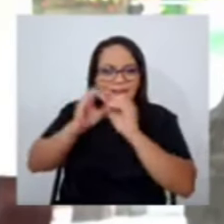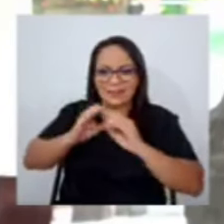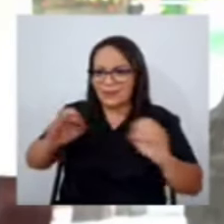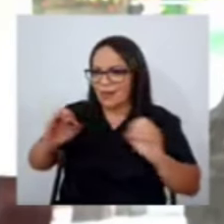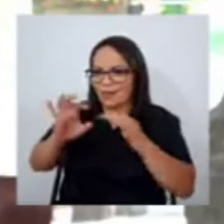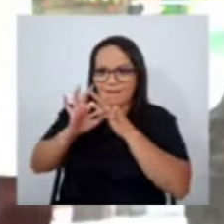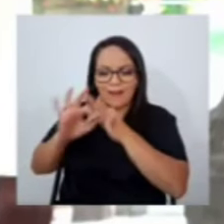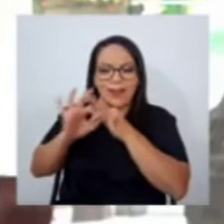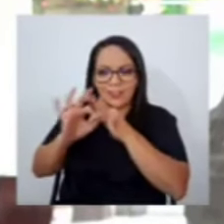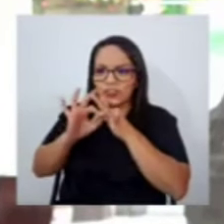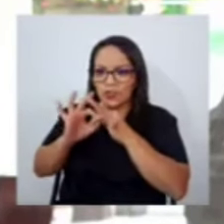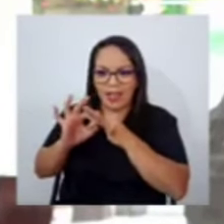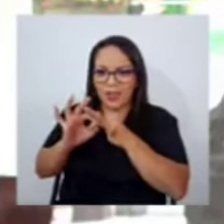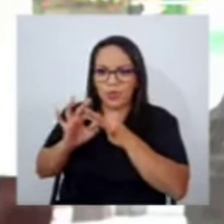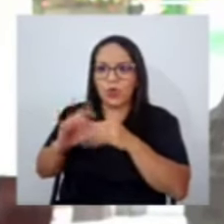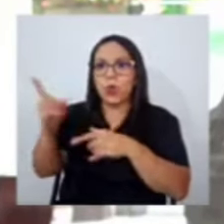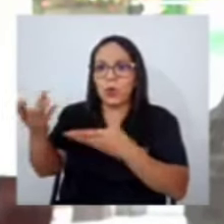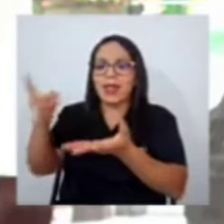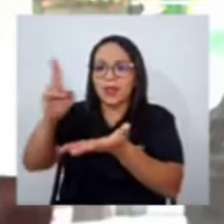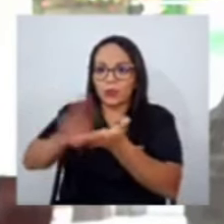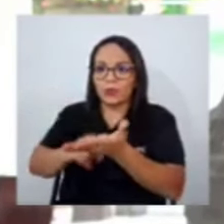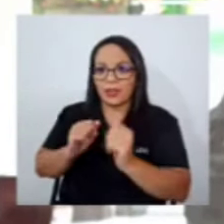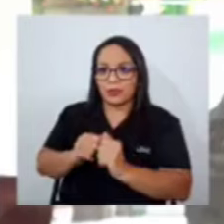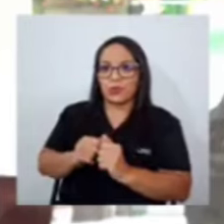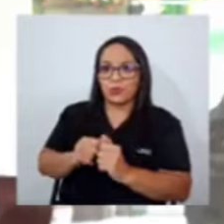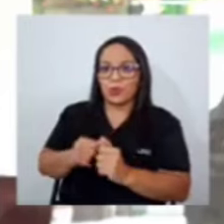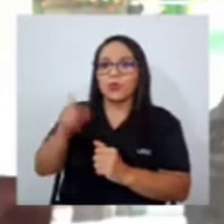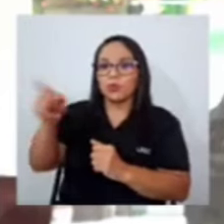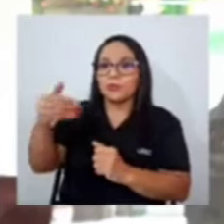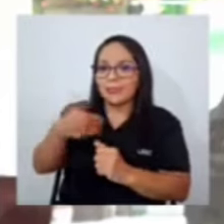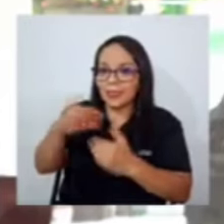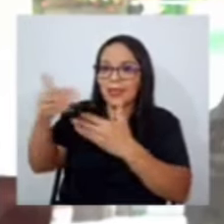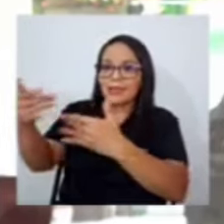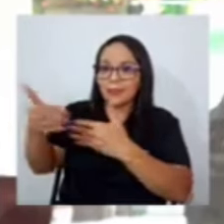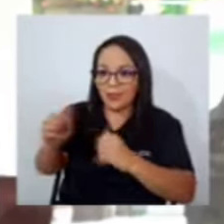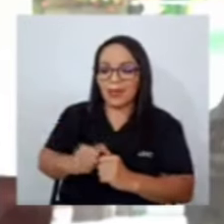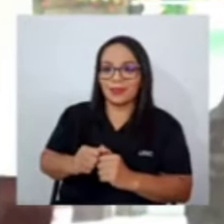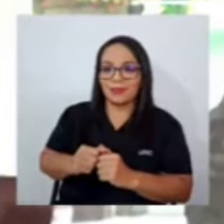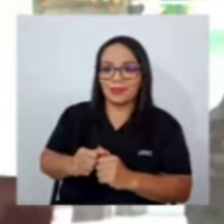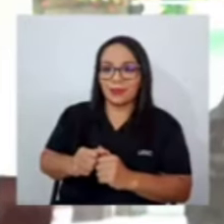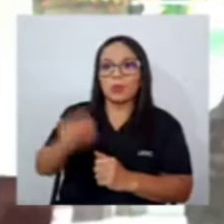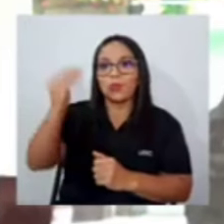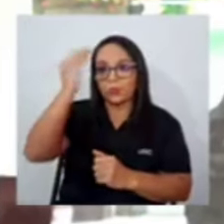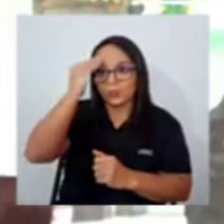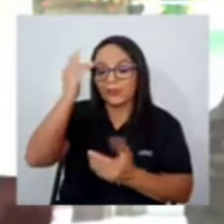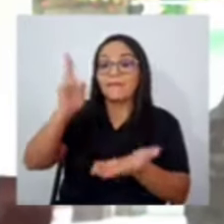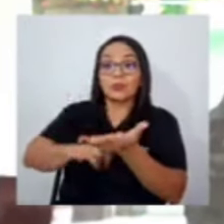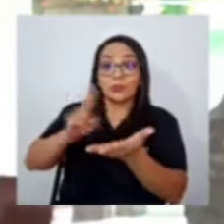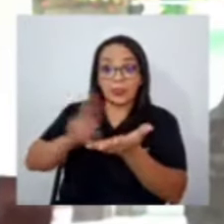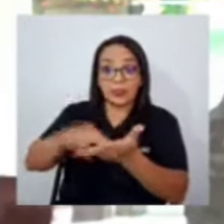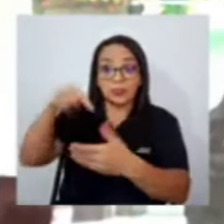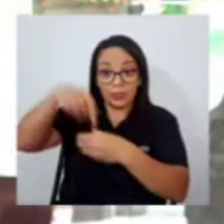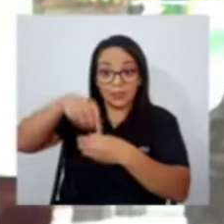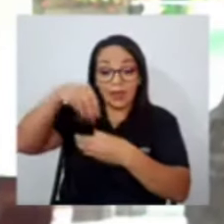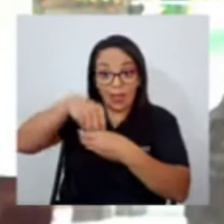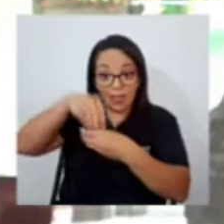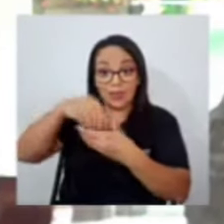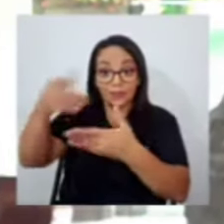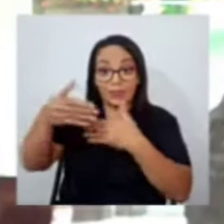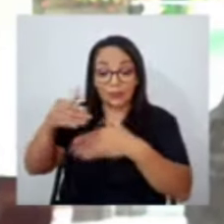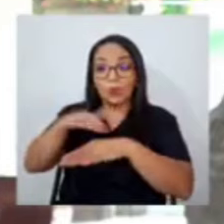con que haya estado en el contrato usted tiene el expediente usted sabe que contrataciones se hicieron ahí entonces por favor no